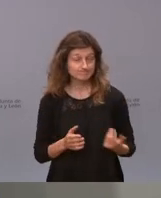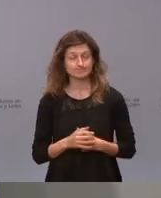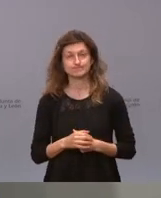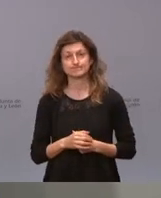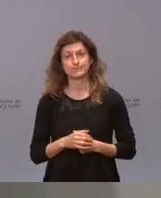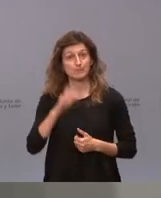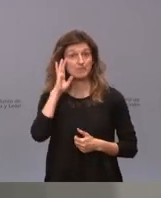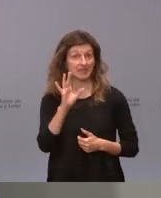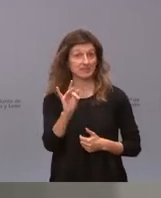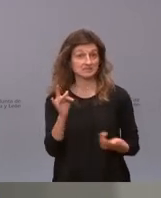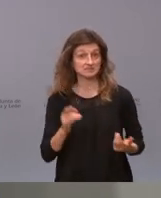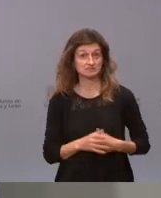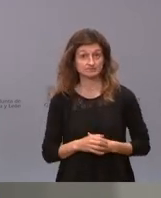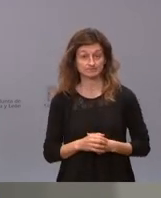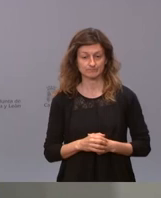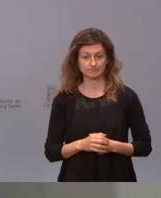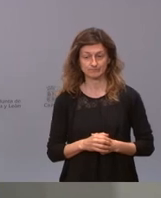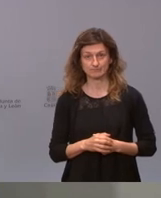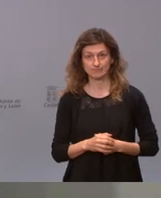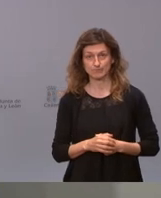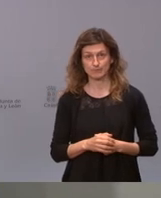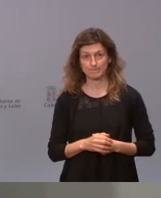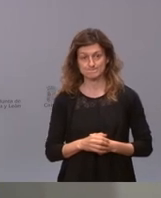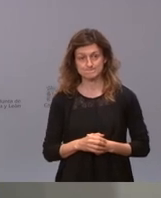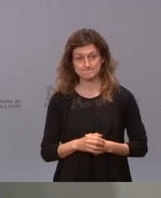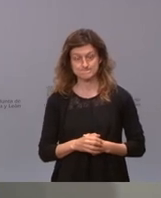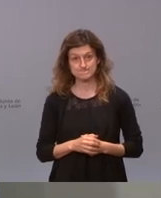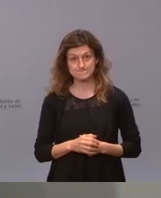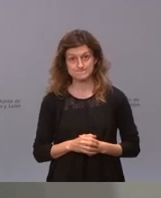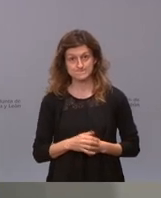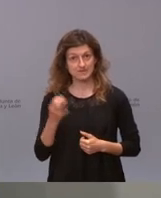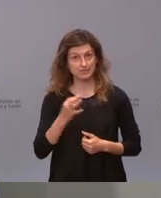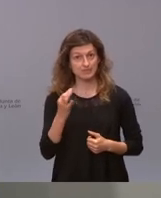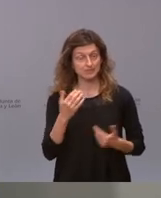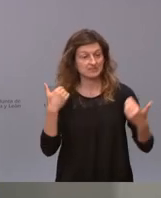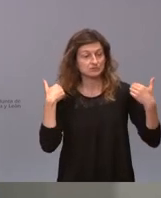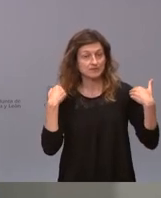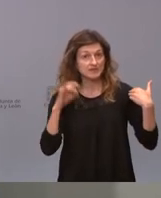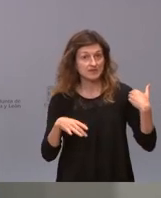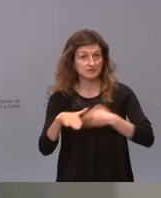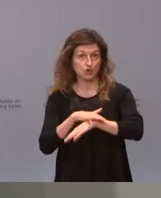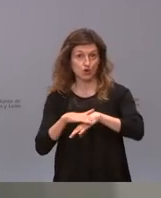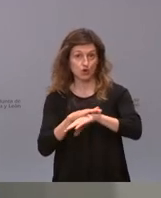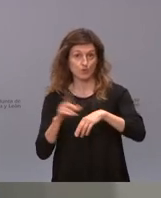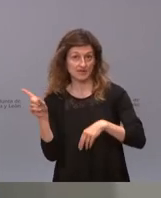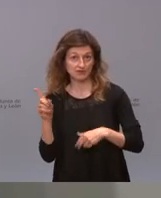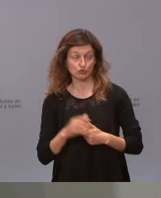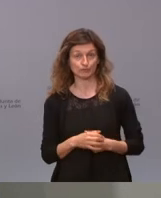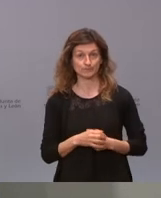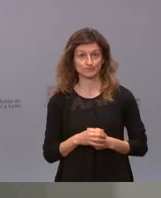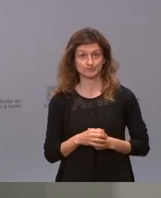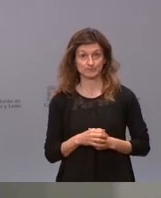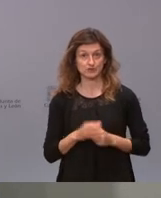parece que sí ¿no? parece que sí ¿de quién es la responsabilidad? del gobierno es su